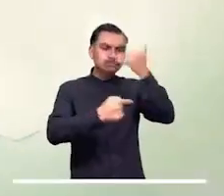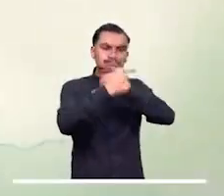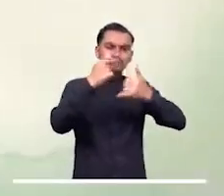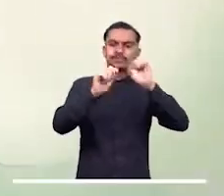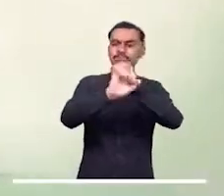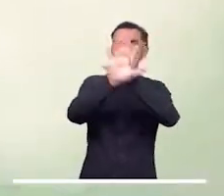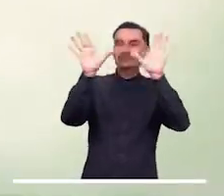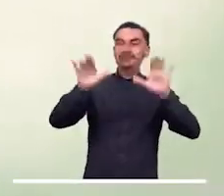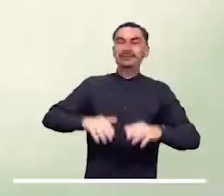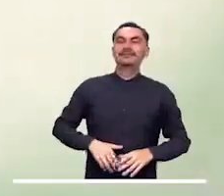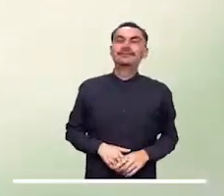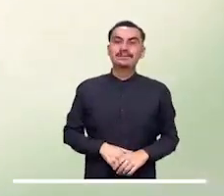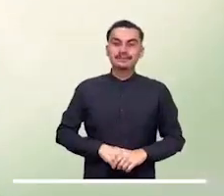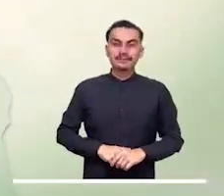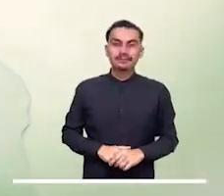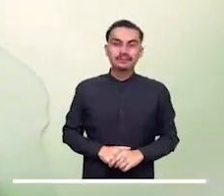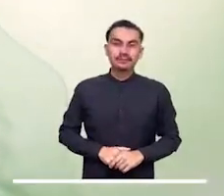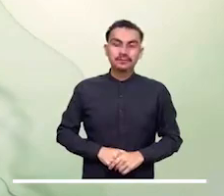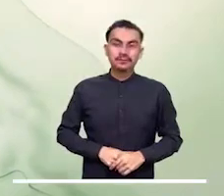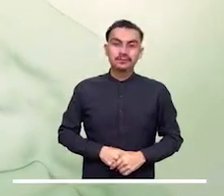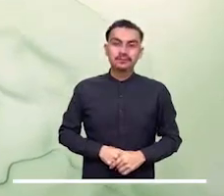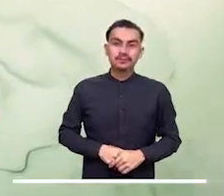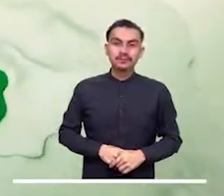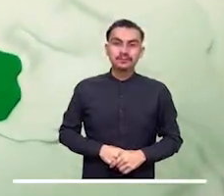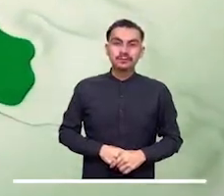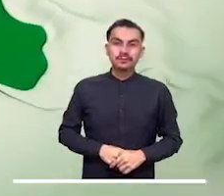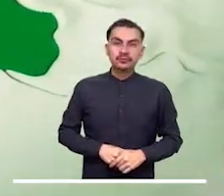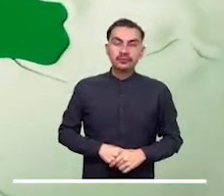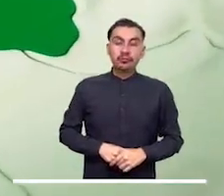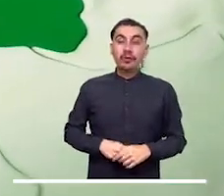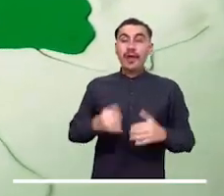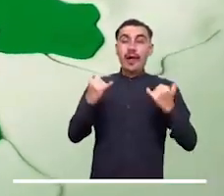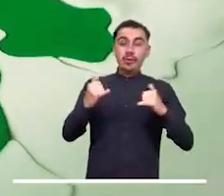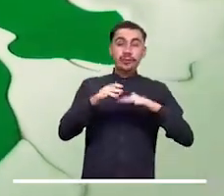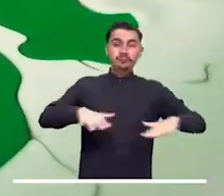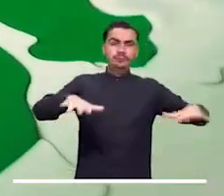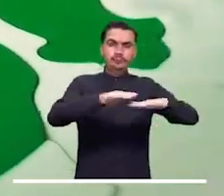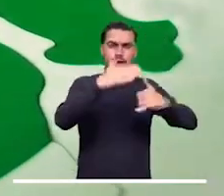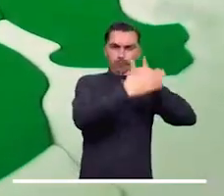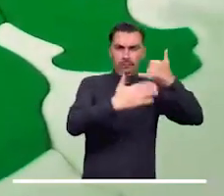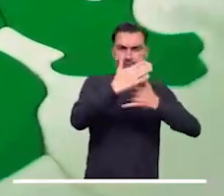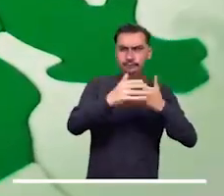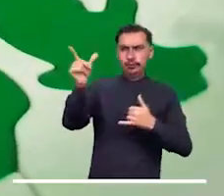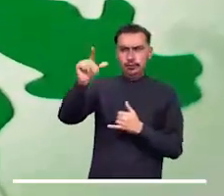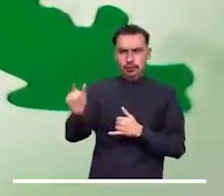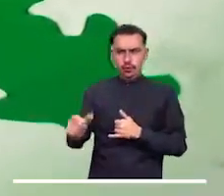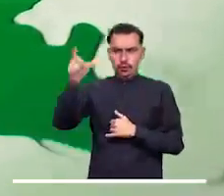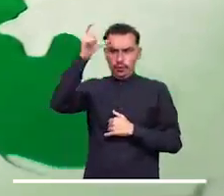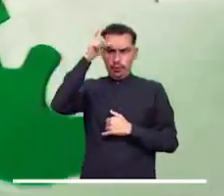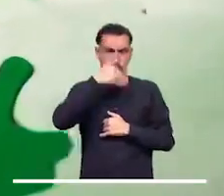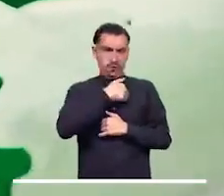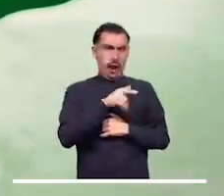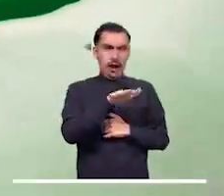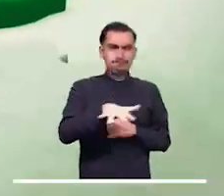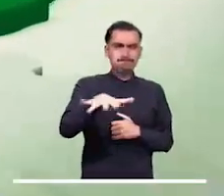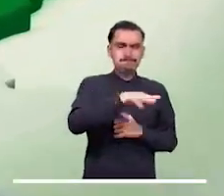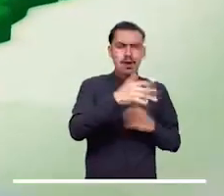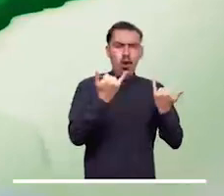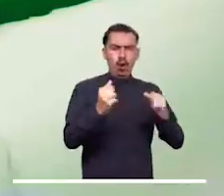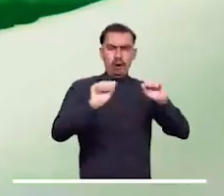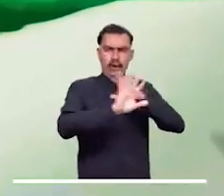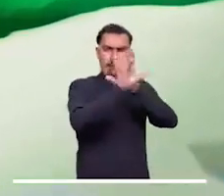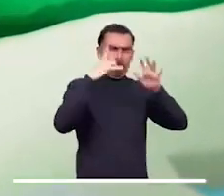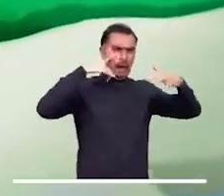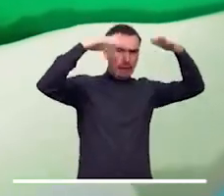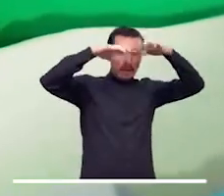pronostican algunas lluvias locales en el sur de Bolívar y de Córdoba, así como en las inmediaciones del Golfo de Urabá.